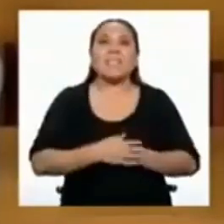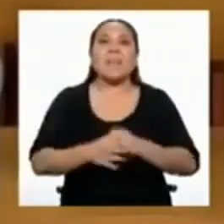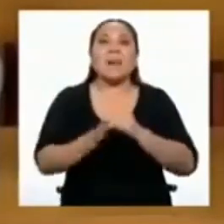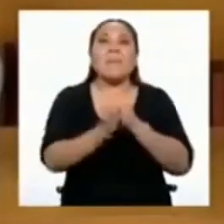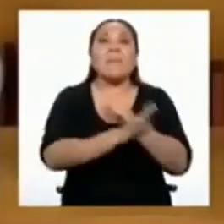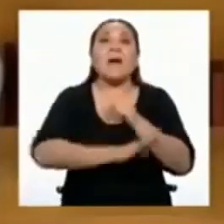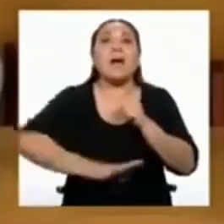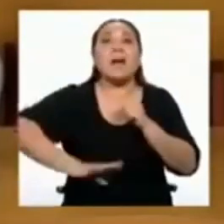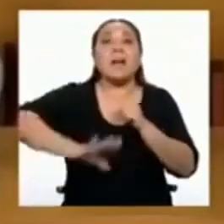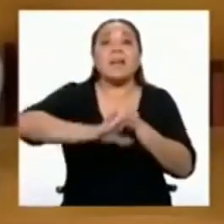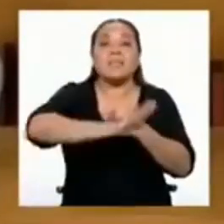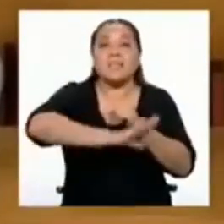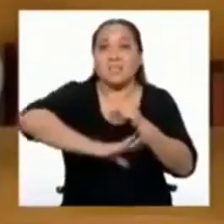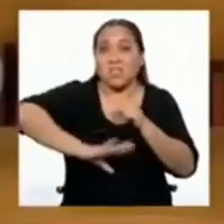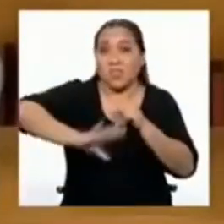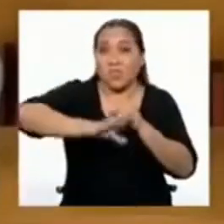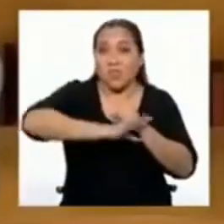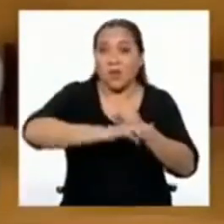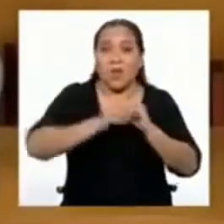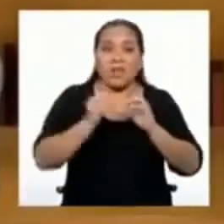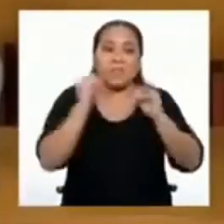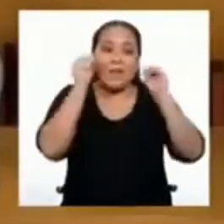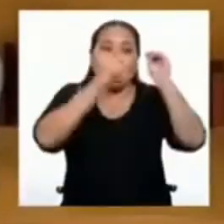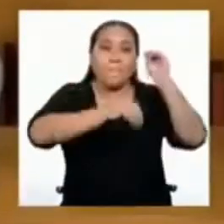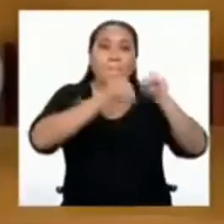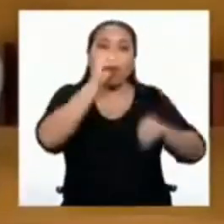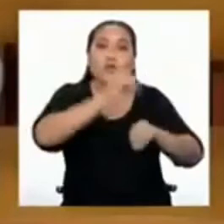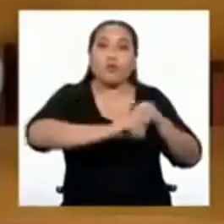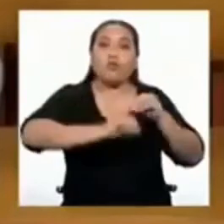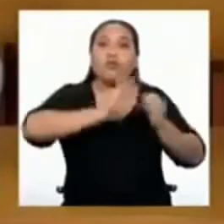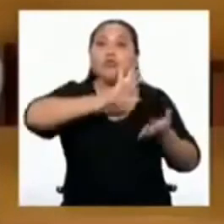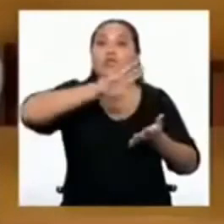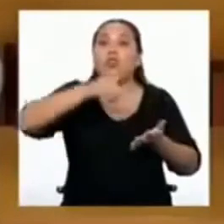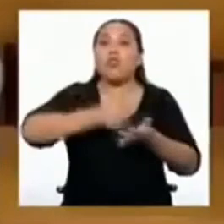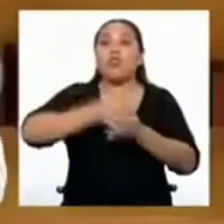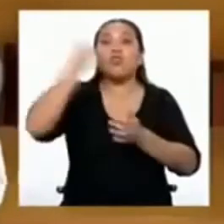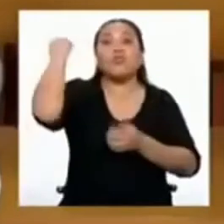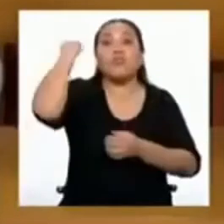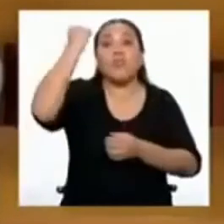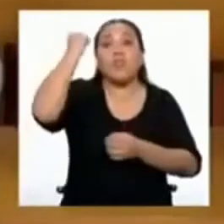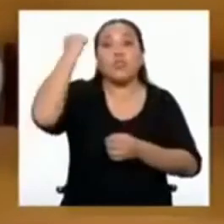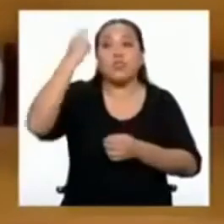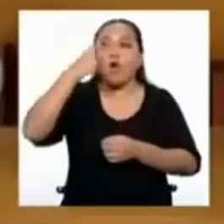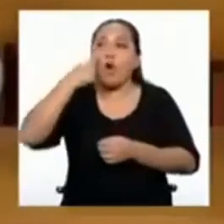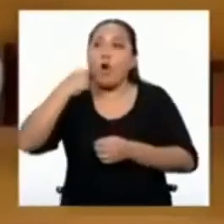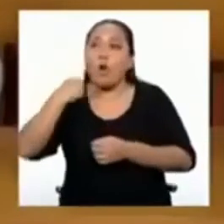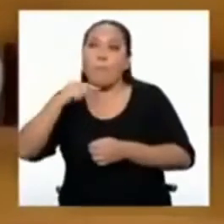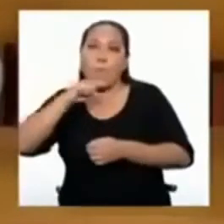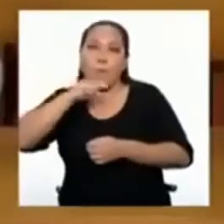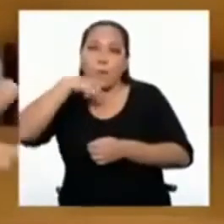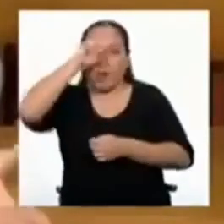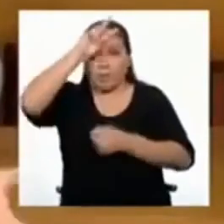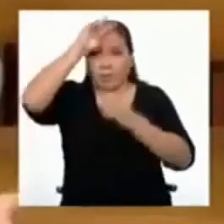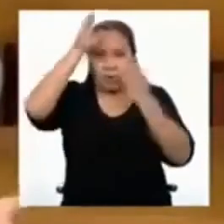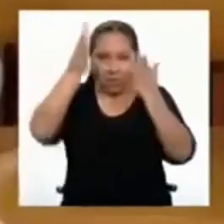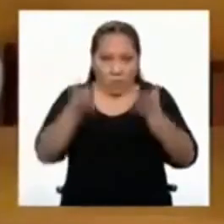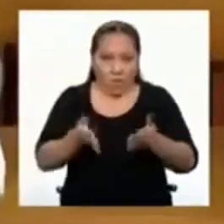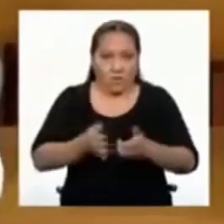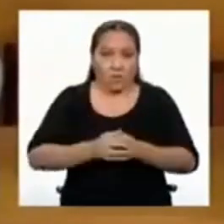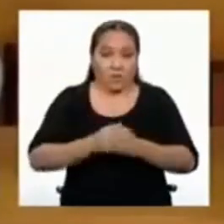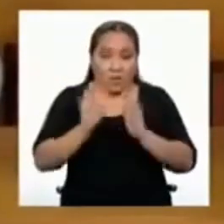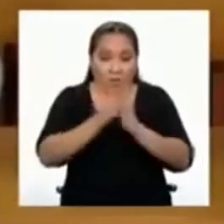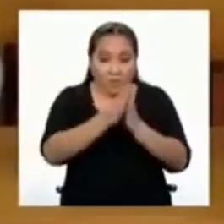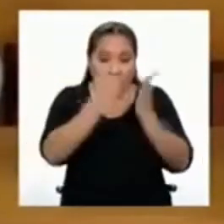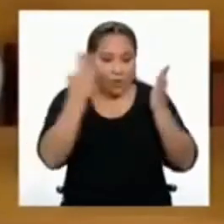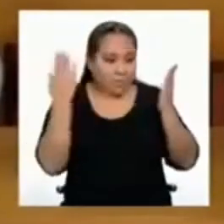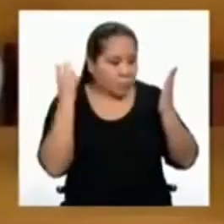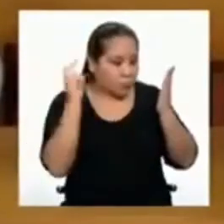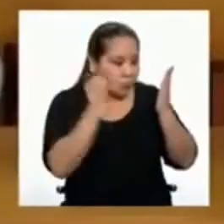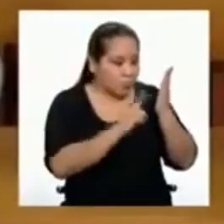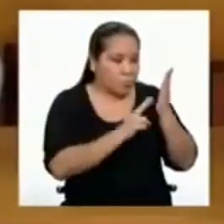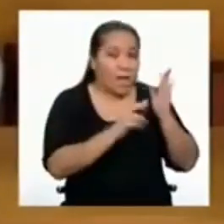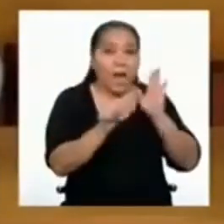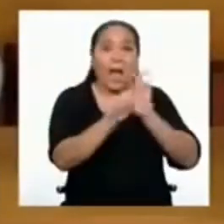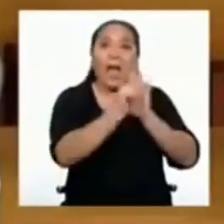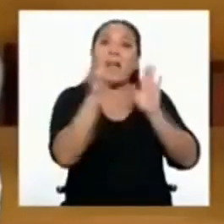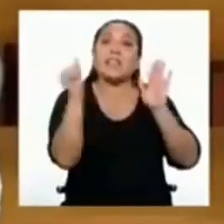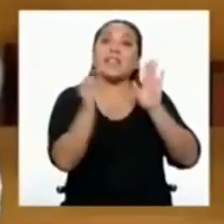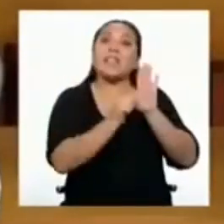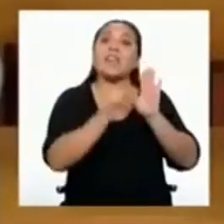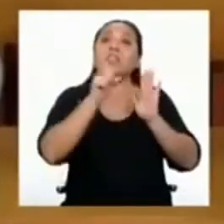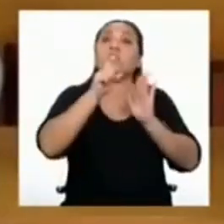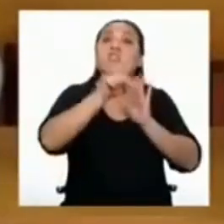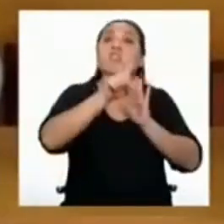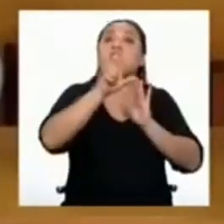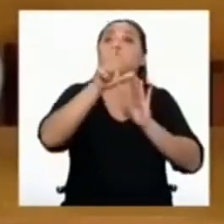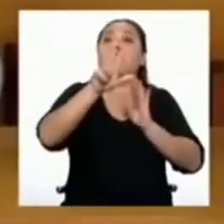fundamental en el cual se encuentran los derechos de peruanos y peruanas. Si abrimos este libro, nos dirigimos al artículo